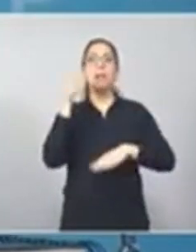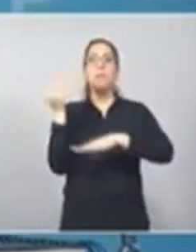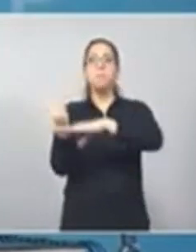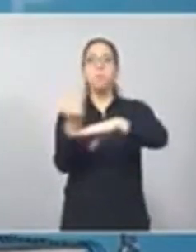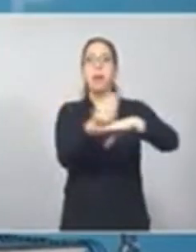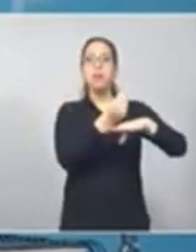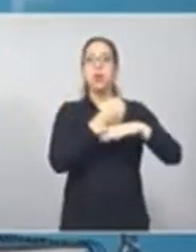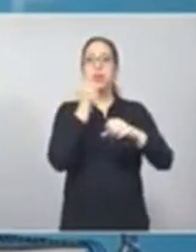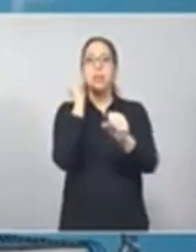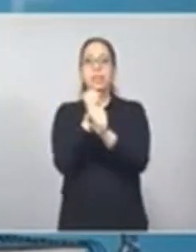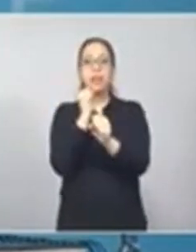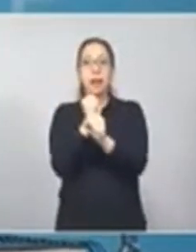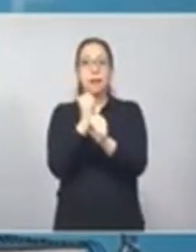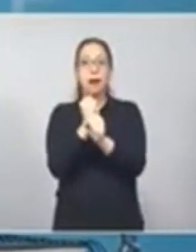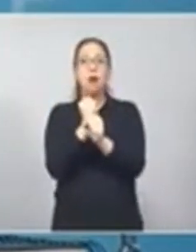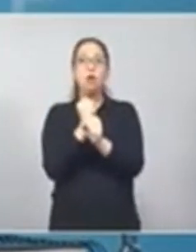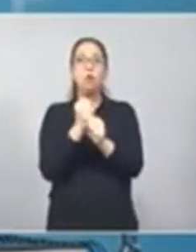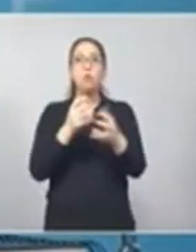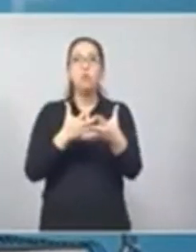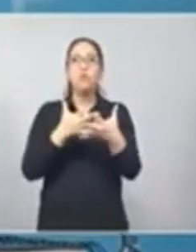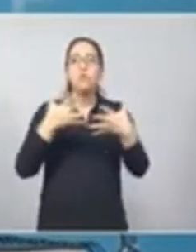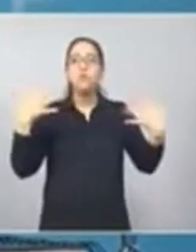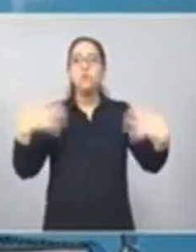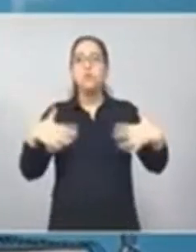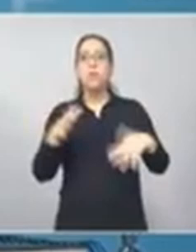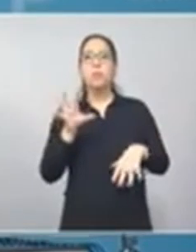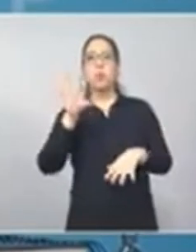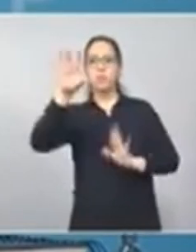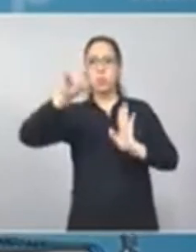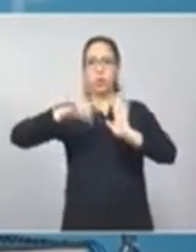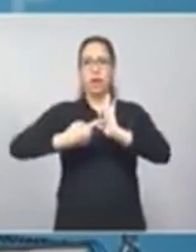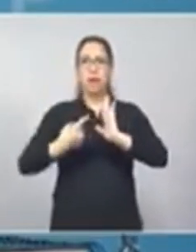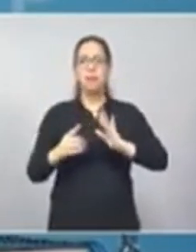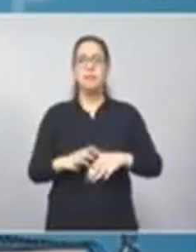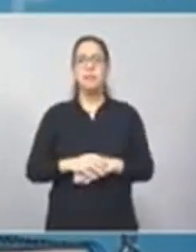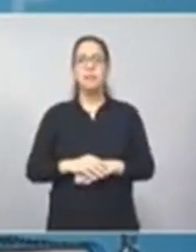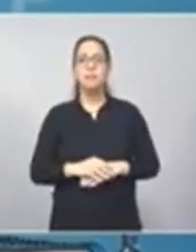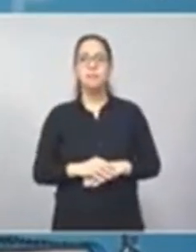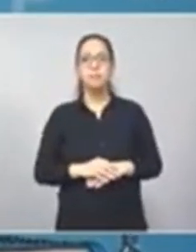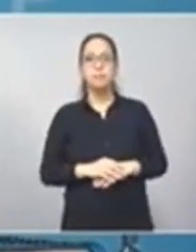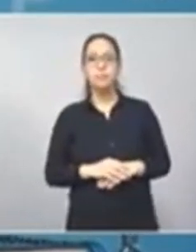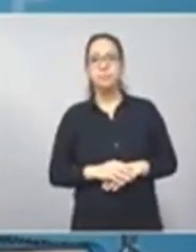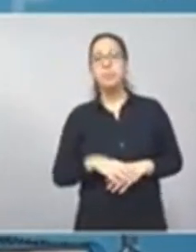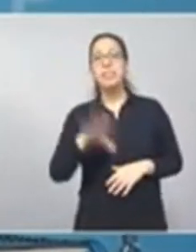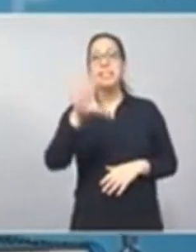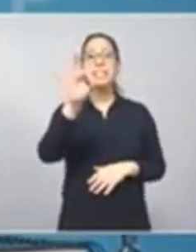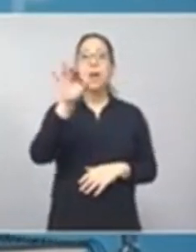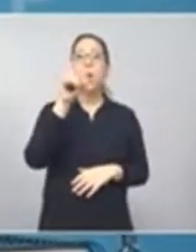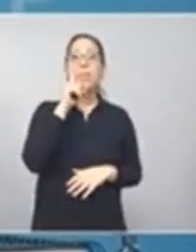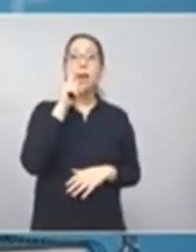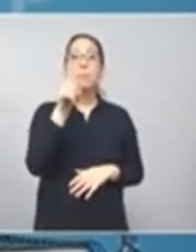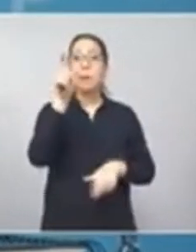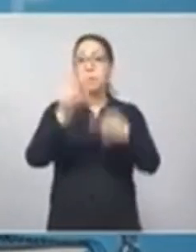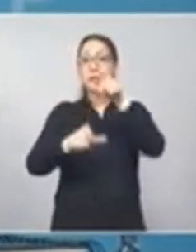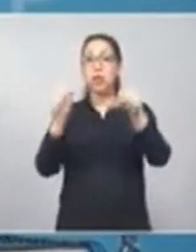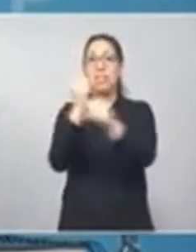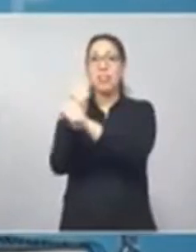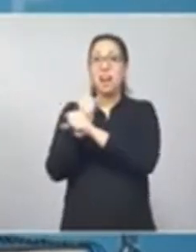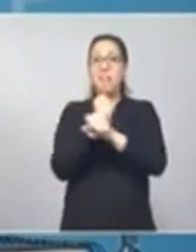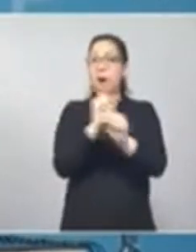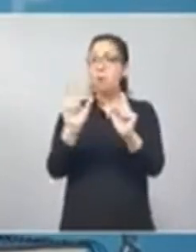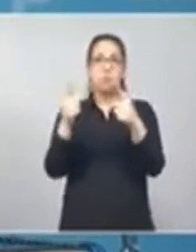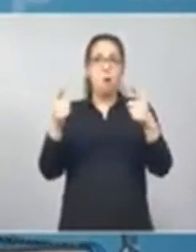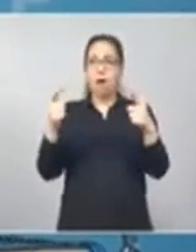registrados, solo registrados menos, en la provincia de Buenos Aires. Y más de 150.000 desempleados nuevos.